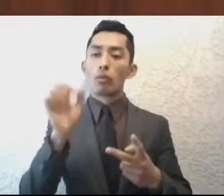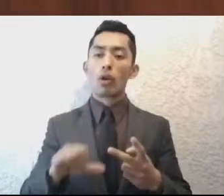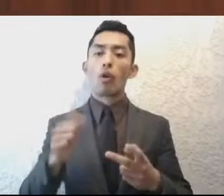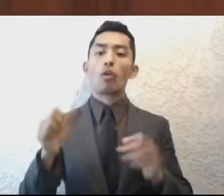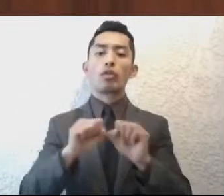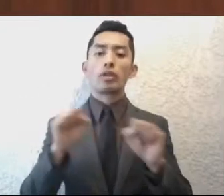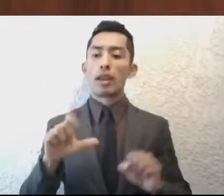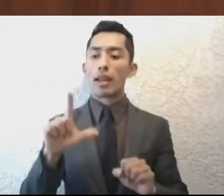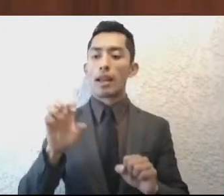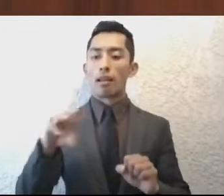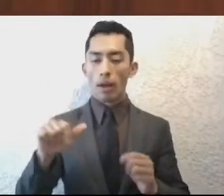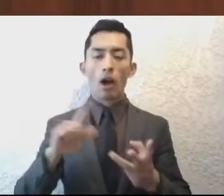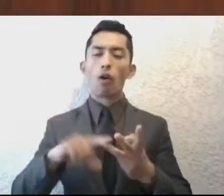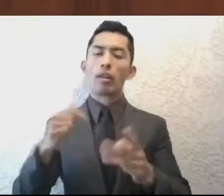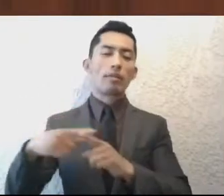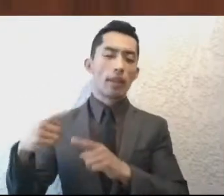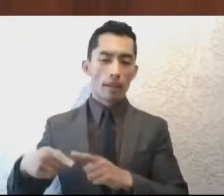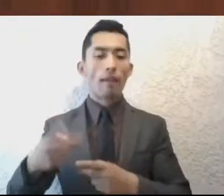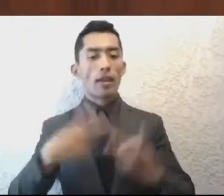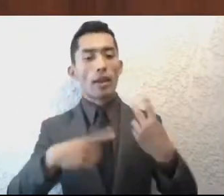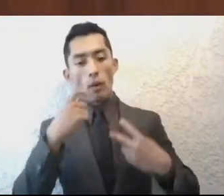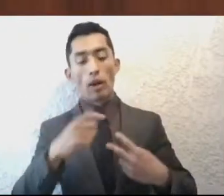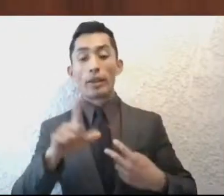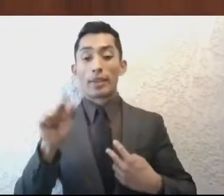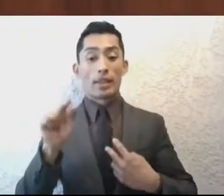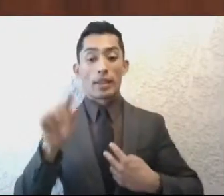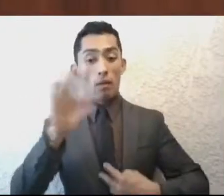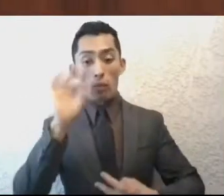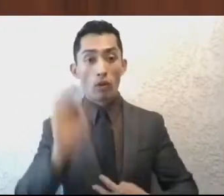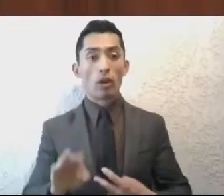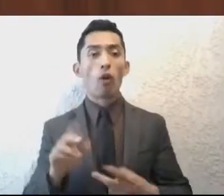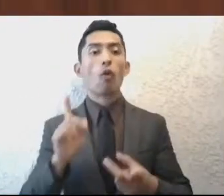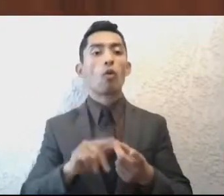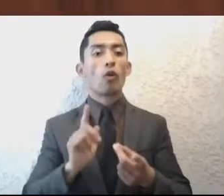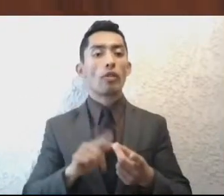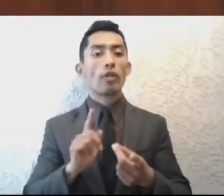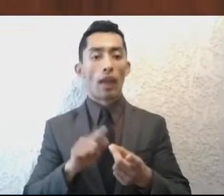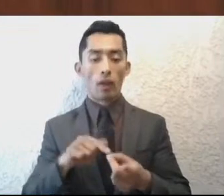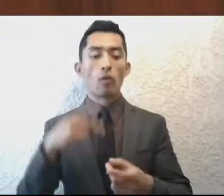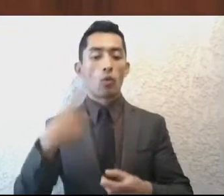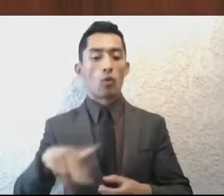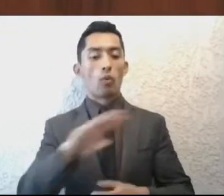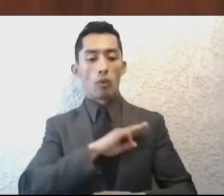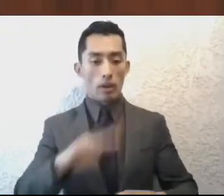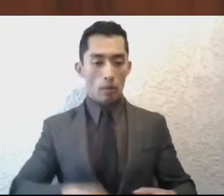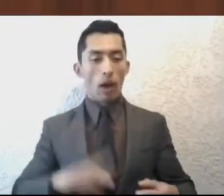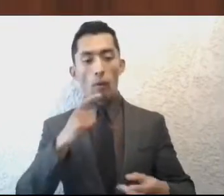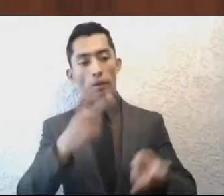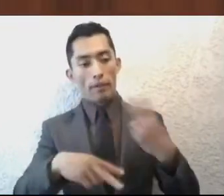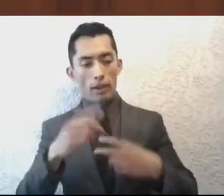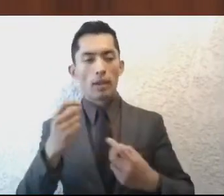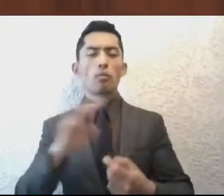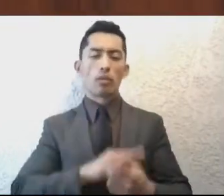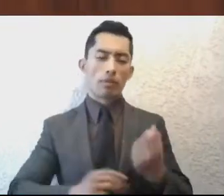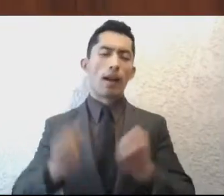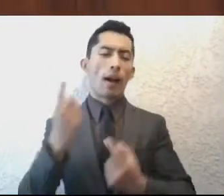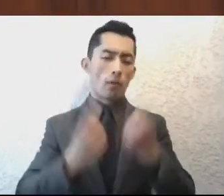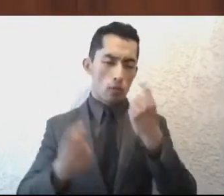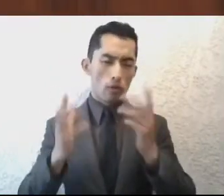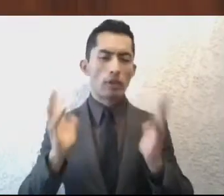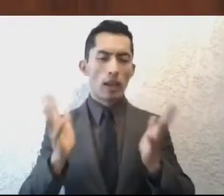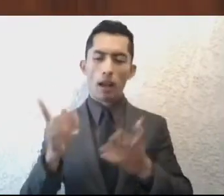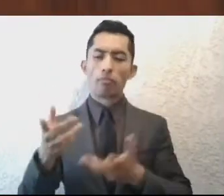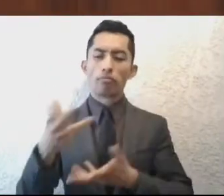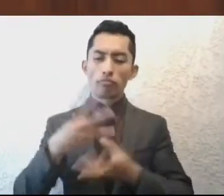y otras fuentes de abastecimiento, más del 70% son fuentes municipales. Hay algunos municipios que han hecho inversiones